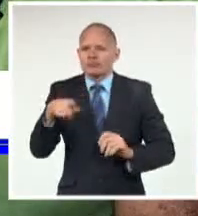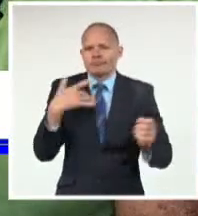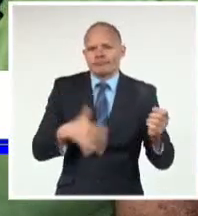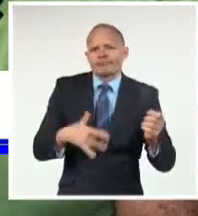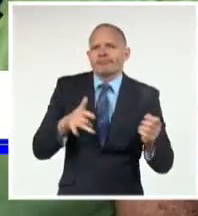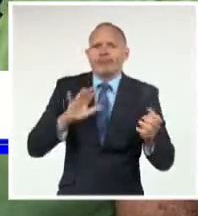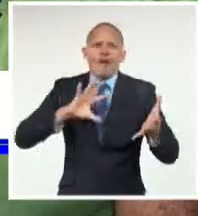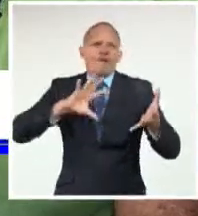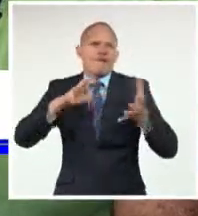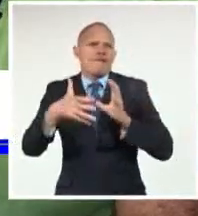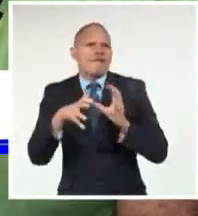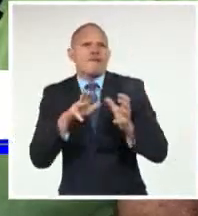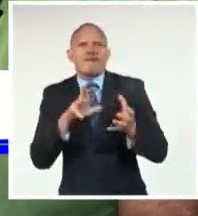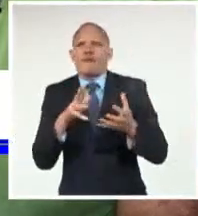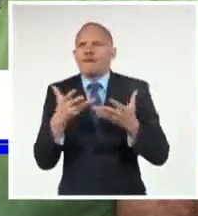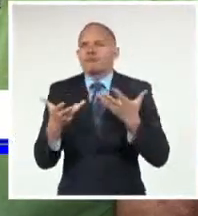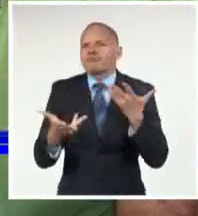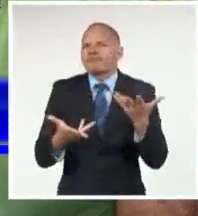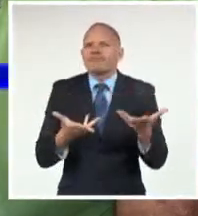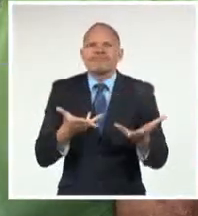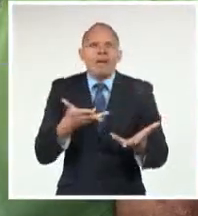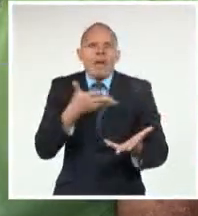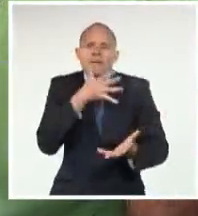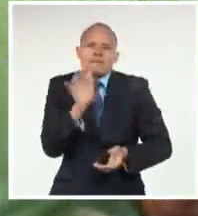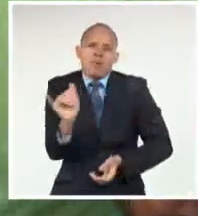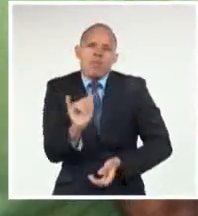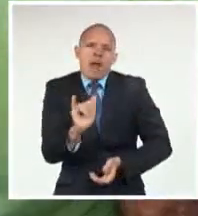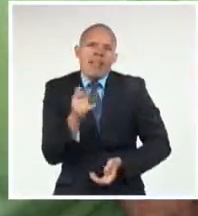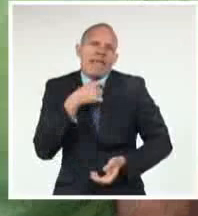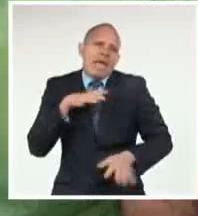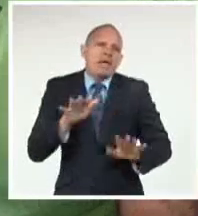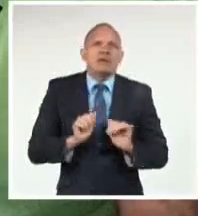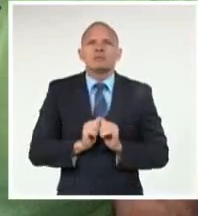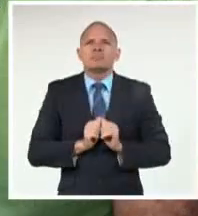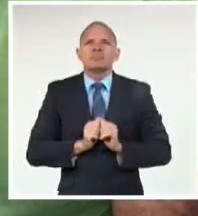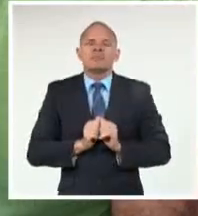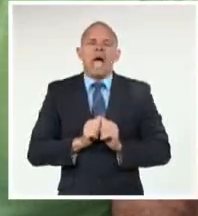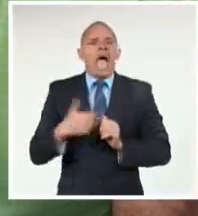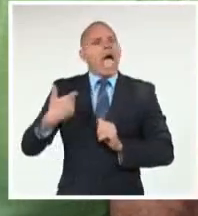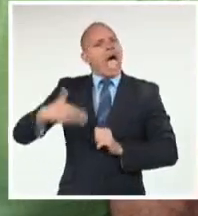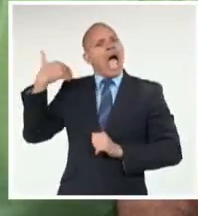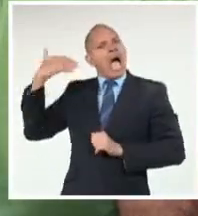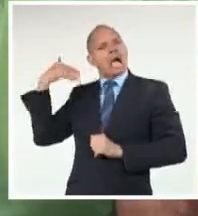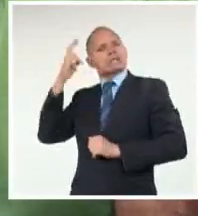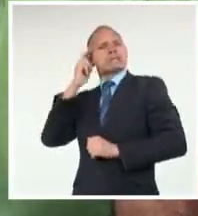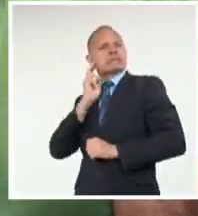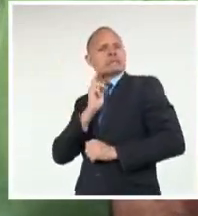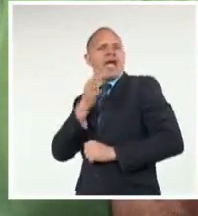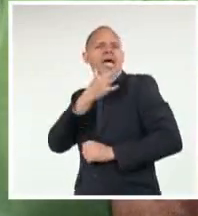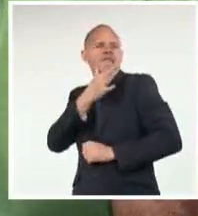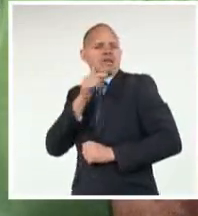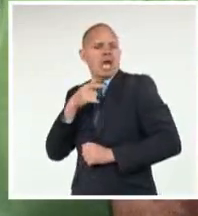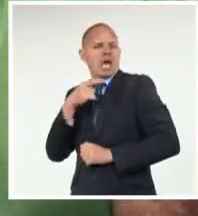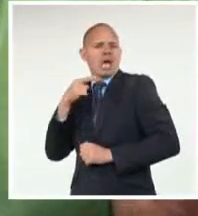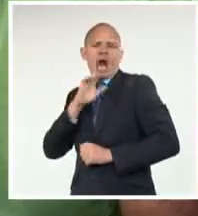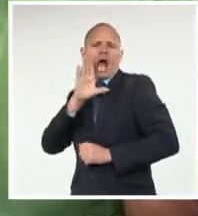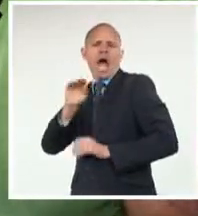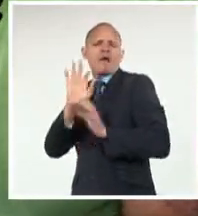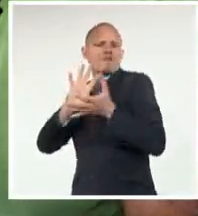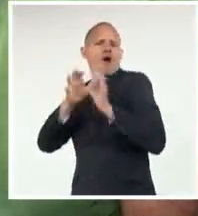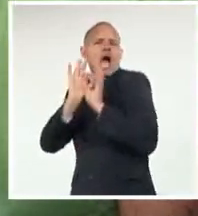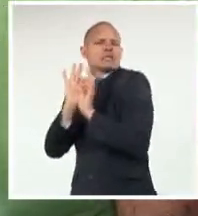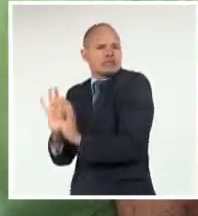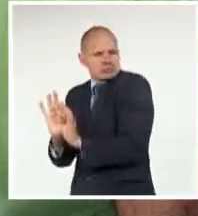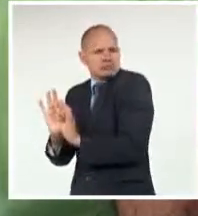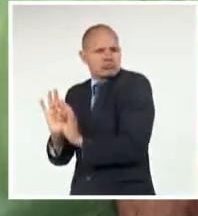De decir De otro tiempo De otra De